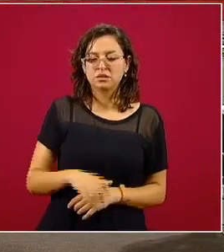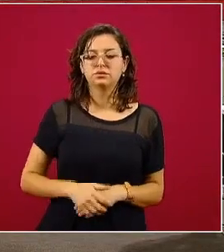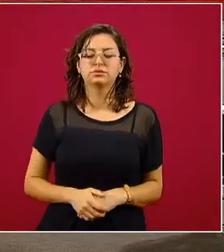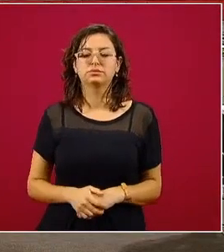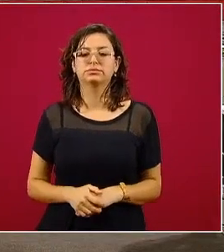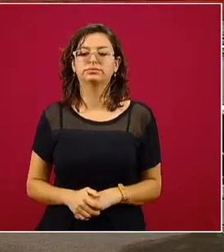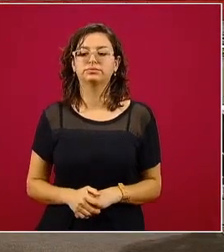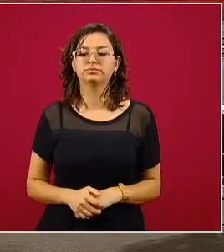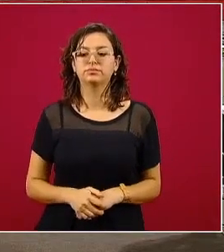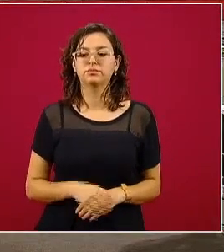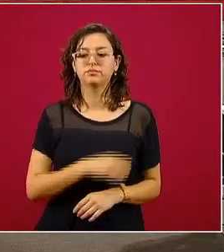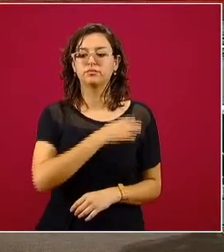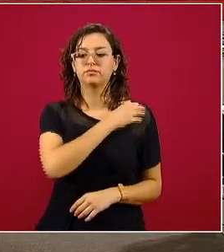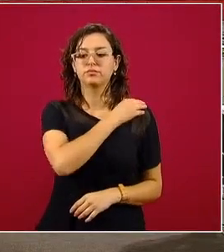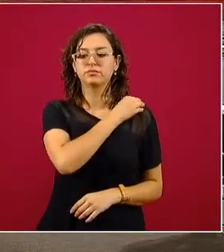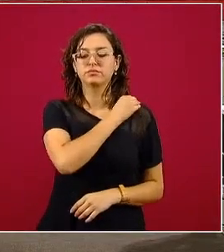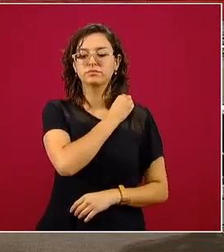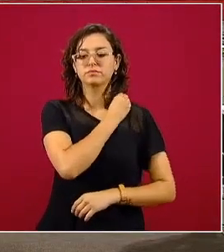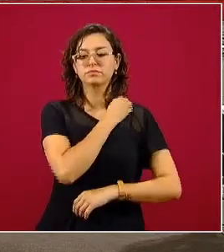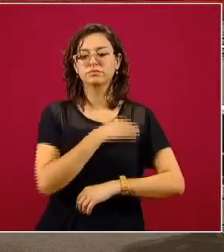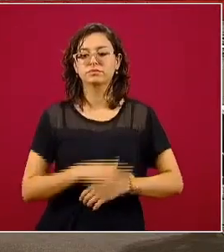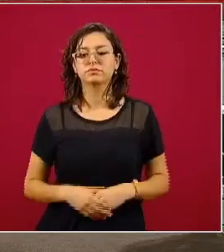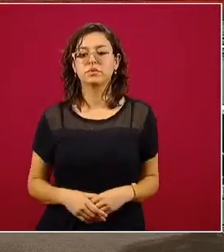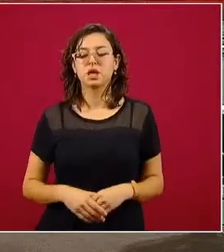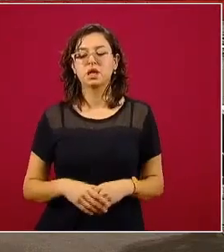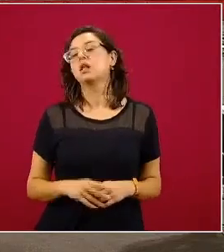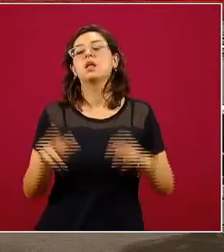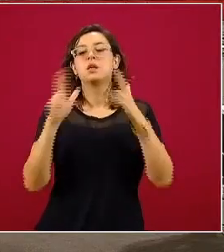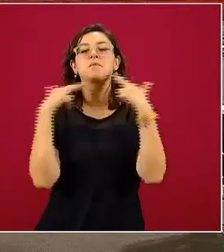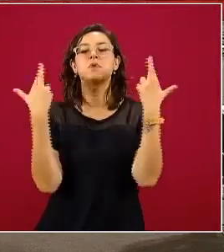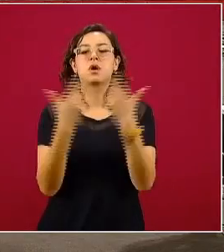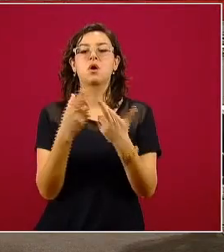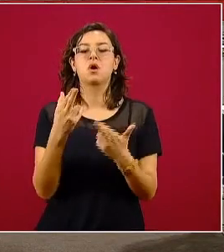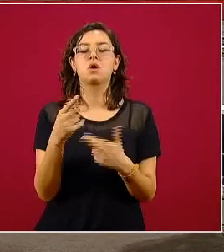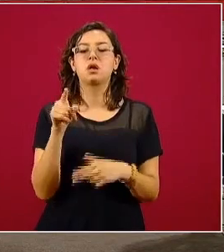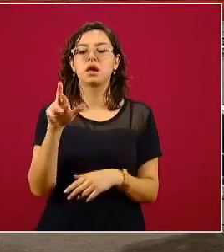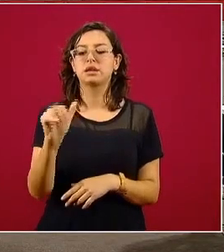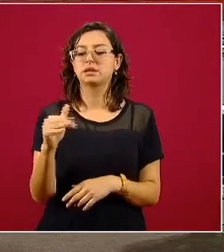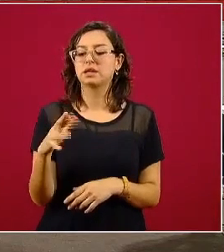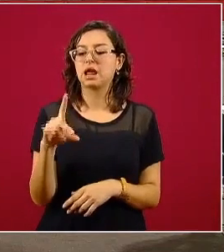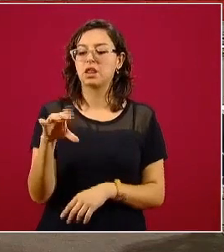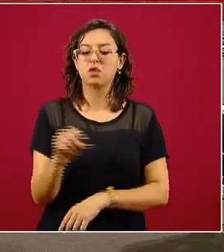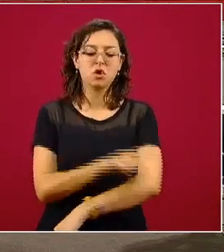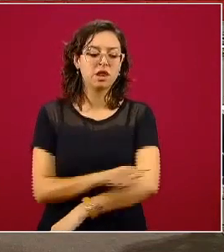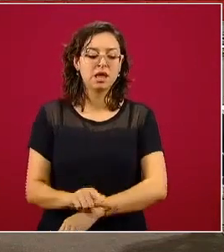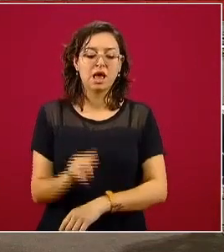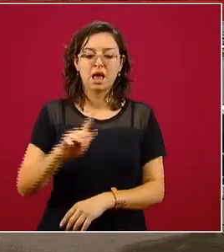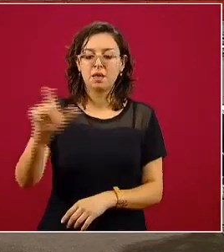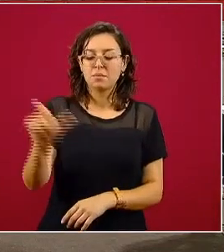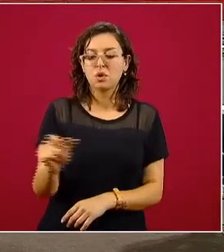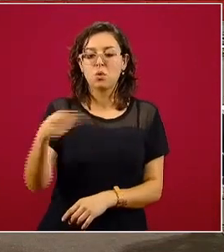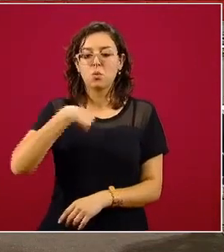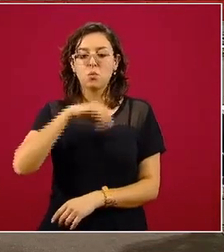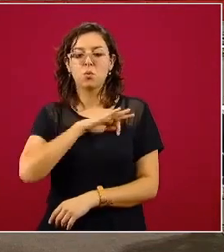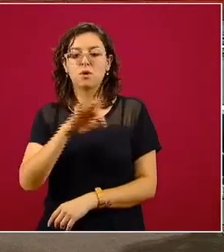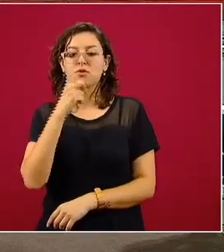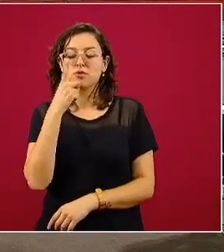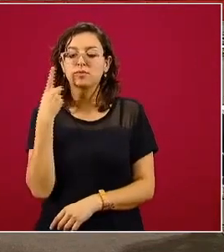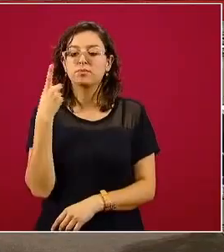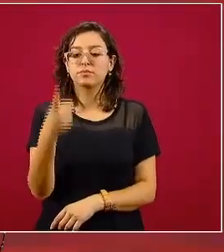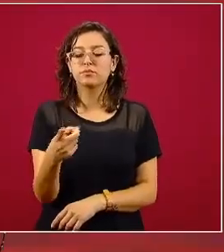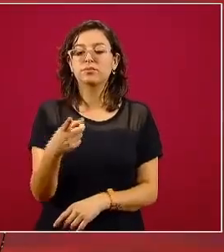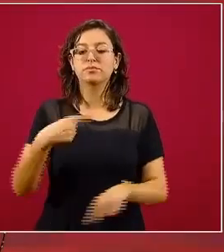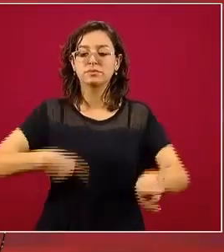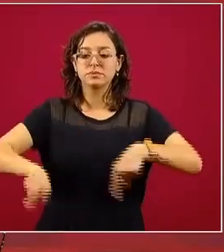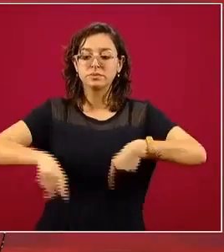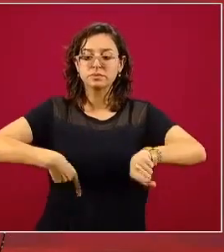doctor Ricardo Cortés, director general de Promoción de la Salud con la Liga MX, lo que les puedo comentar es que con la Liga MX, la